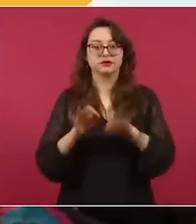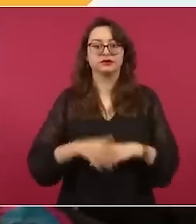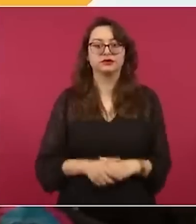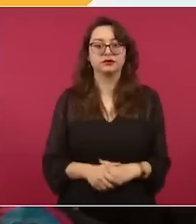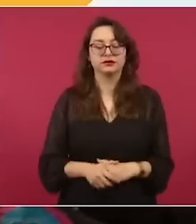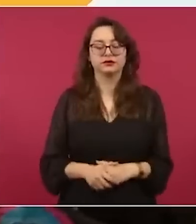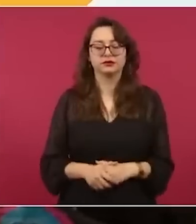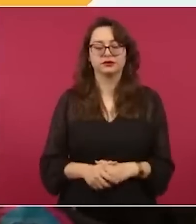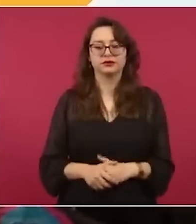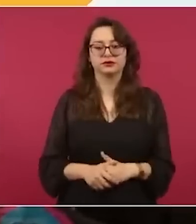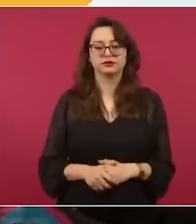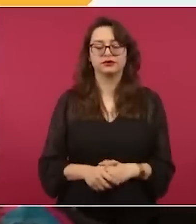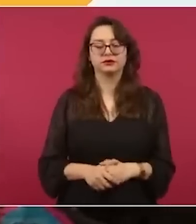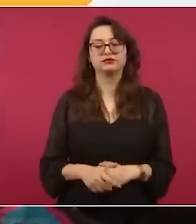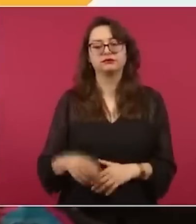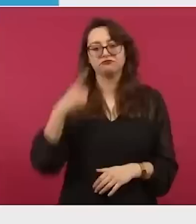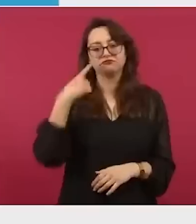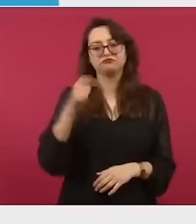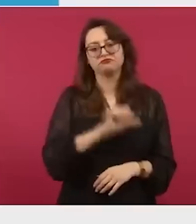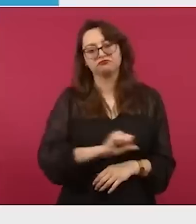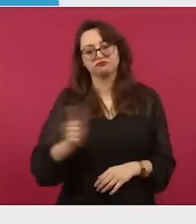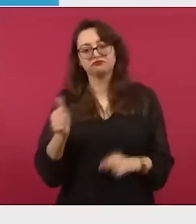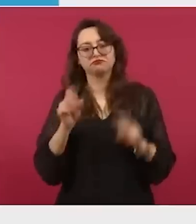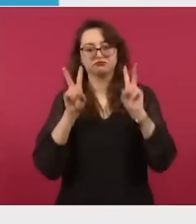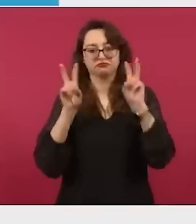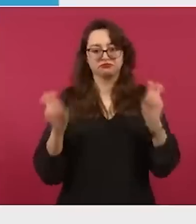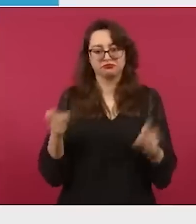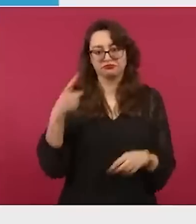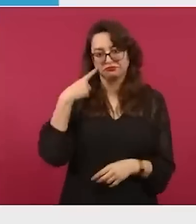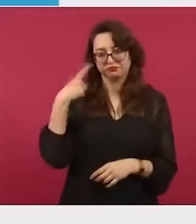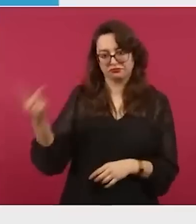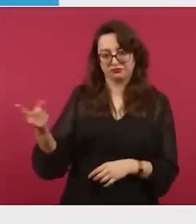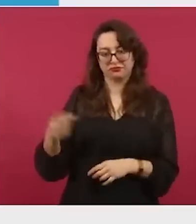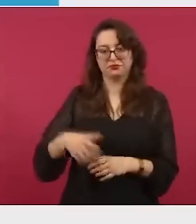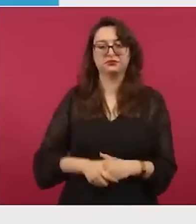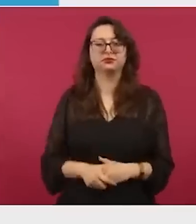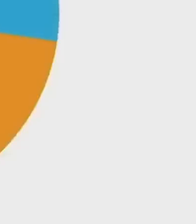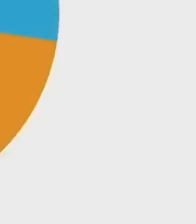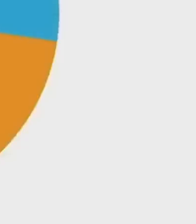esta es otra de las cosas que no se sabe.